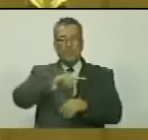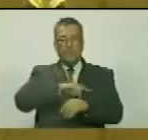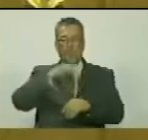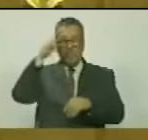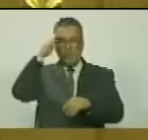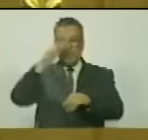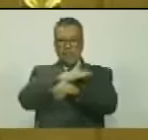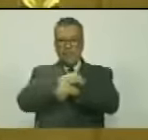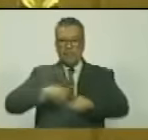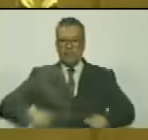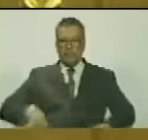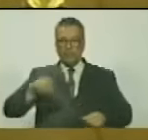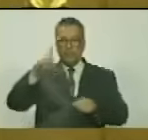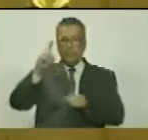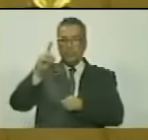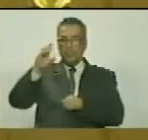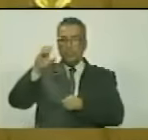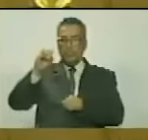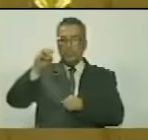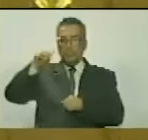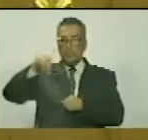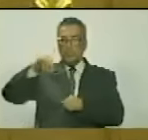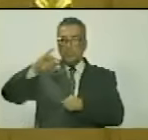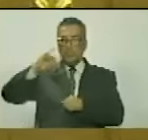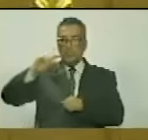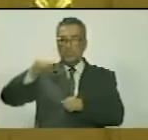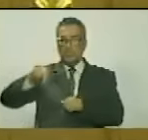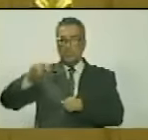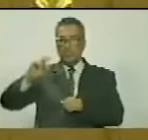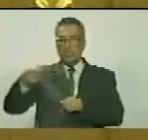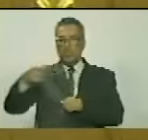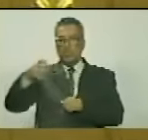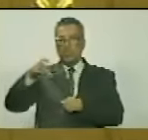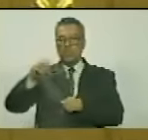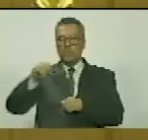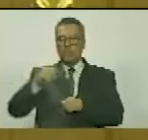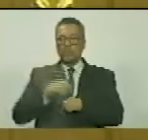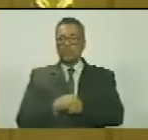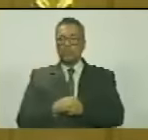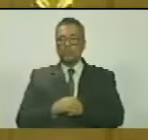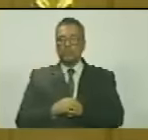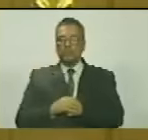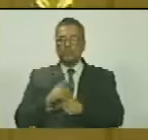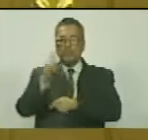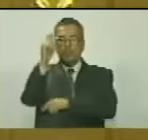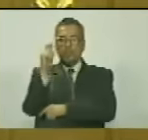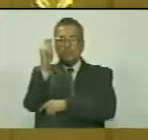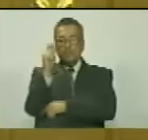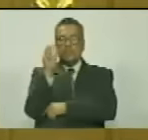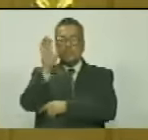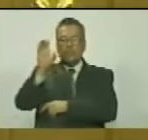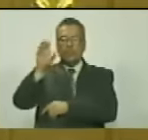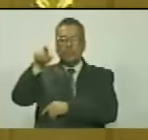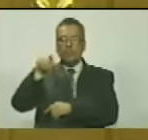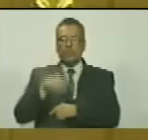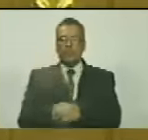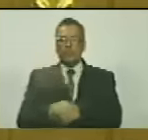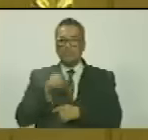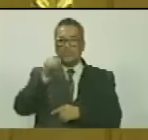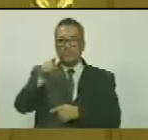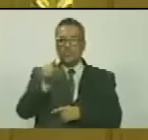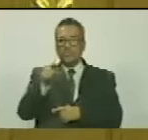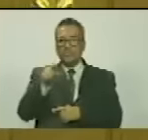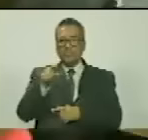general Domingo Antonio Sifontes y los diputados de la patria de